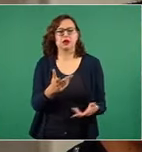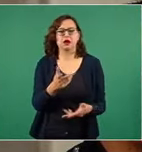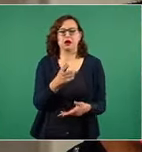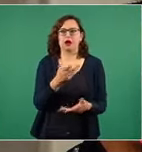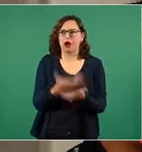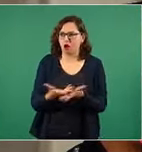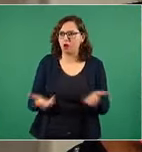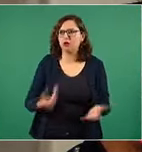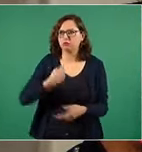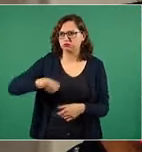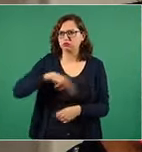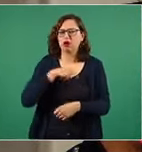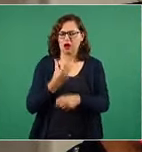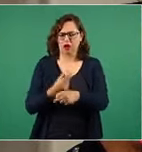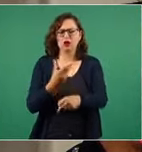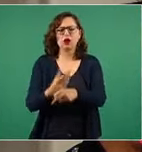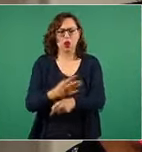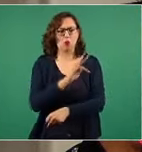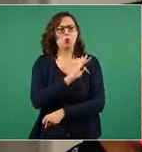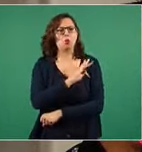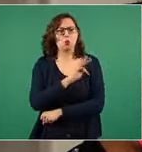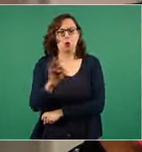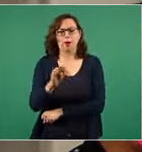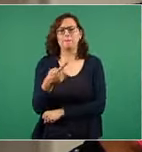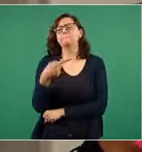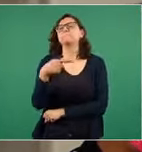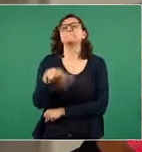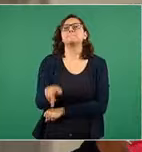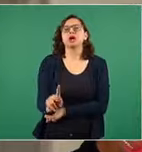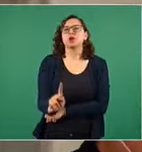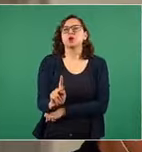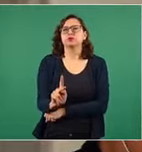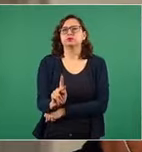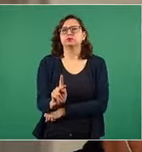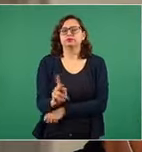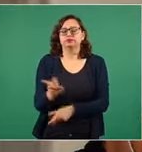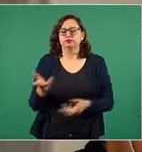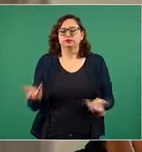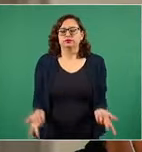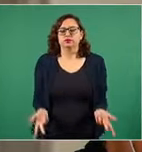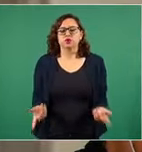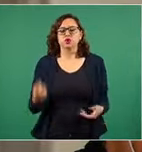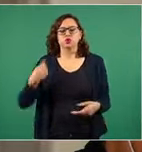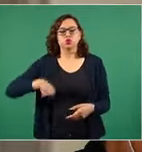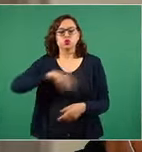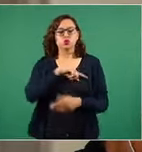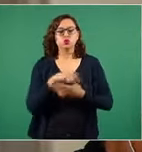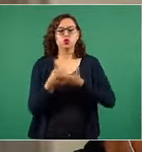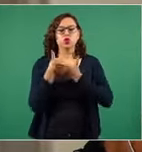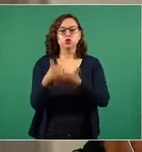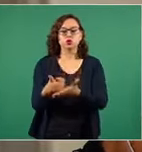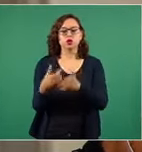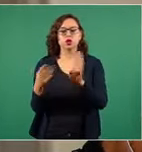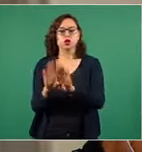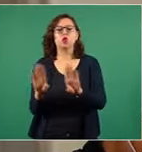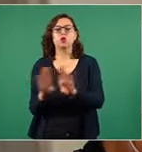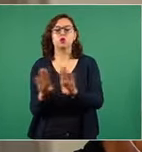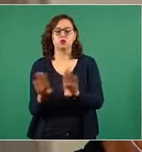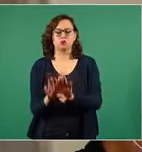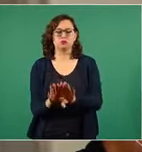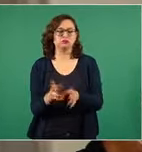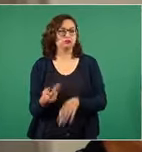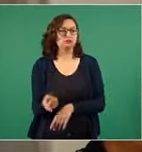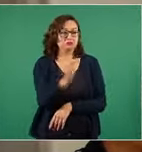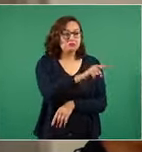¿Cómo le ayudamos los mexicanos de a pie? Porque seguramente los medios tradicionales no lo van a hacer, presidente.